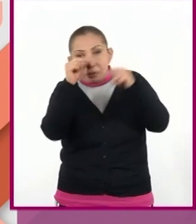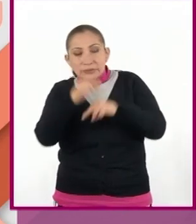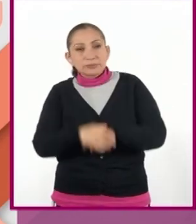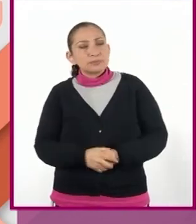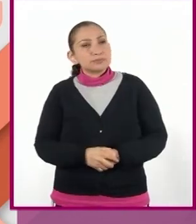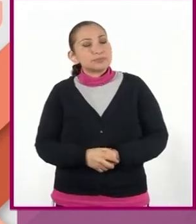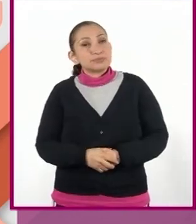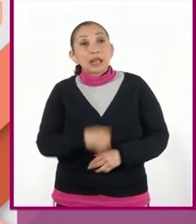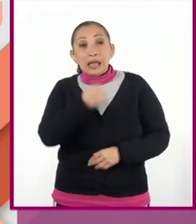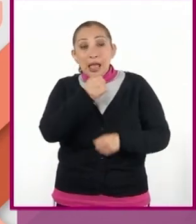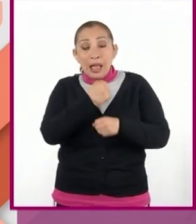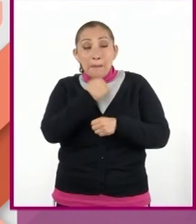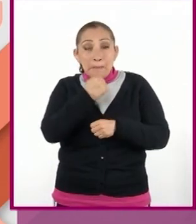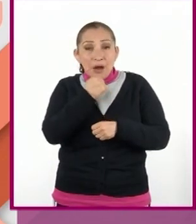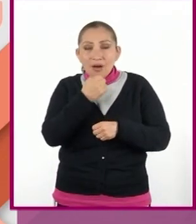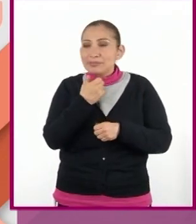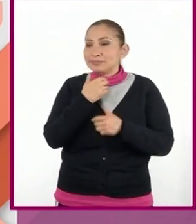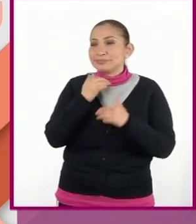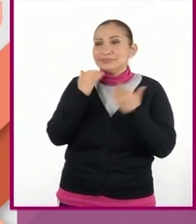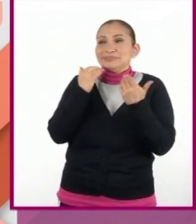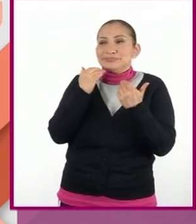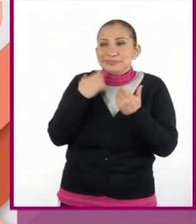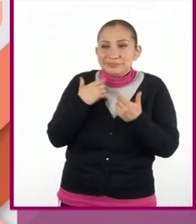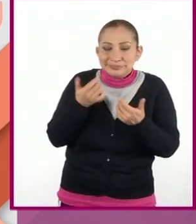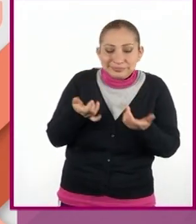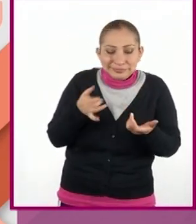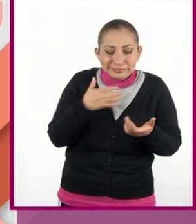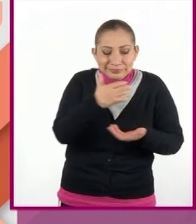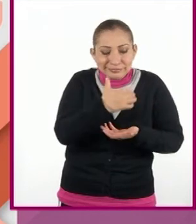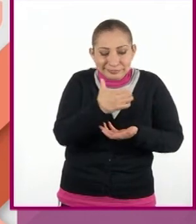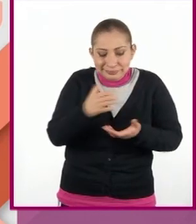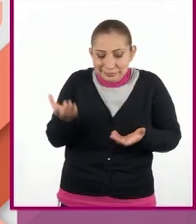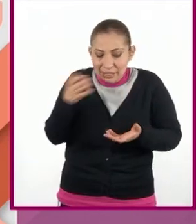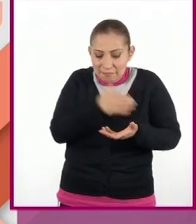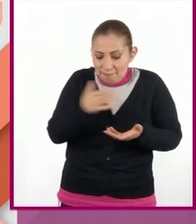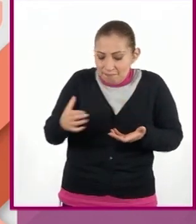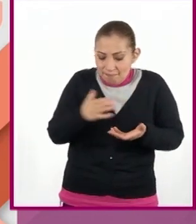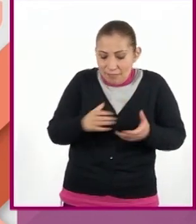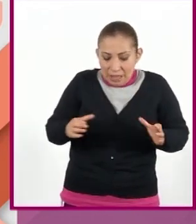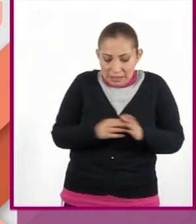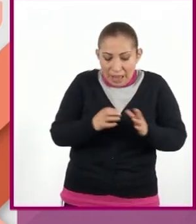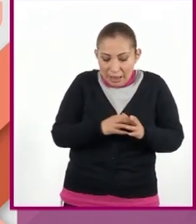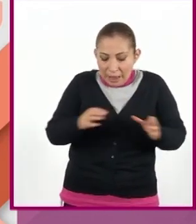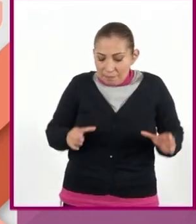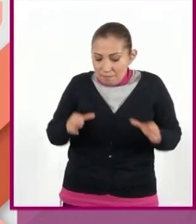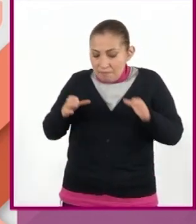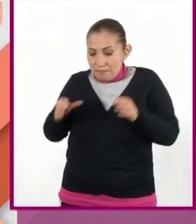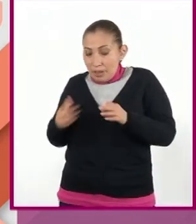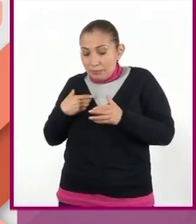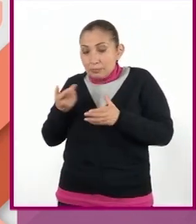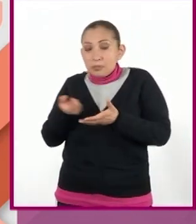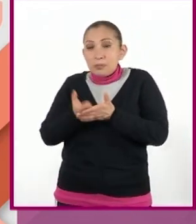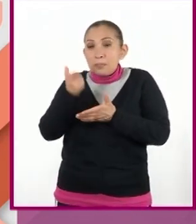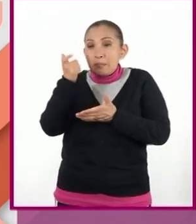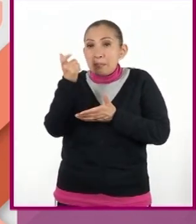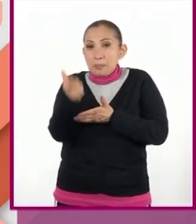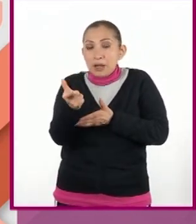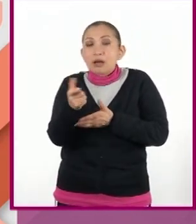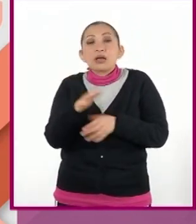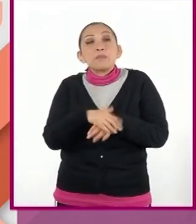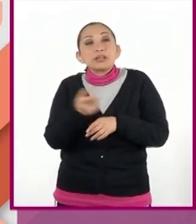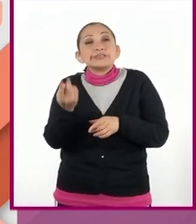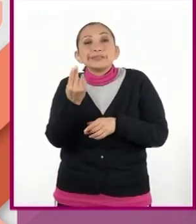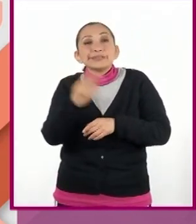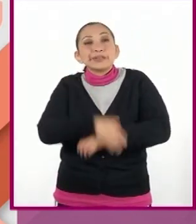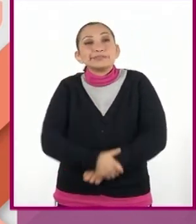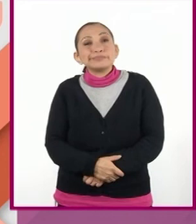El anciano sonrió mientras echaba los frascos en la caja y me pasaba la boleta de pago. ¿Qué más?